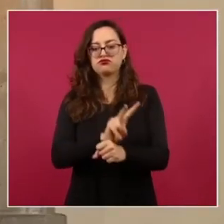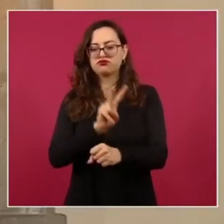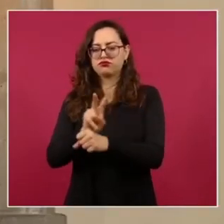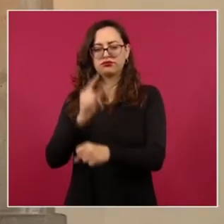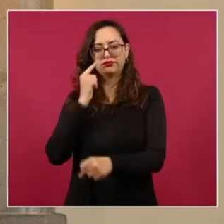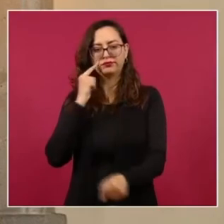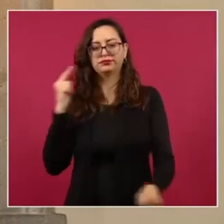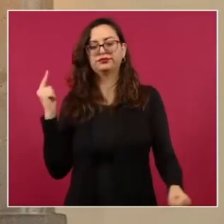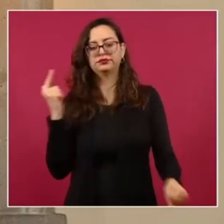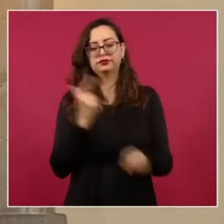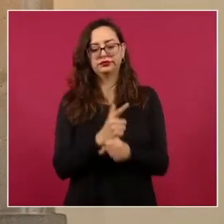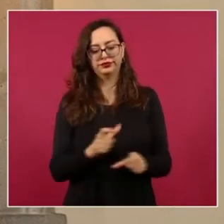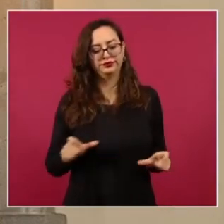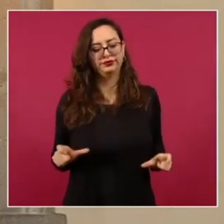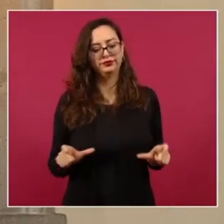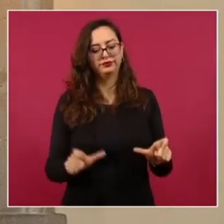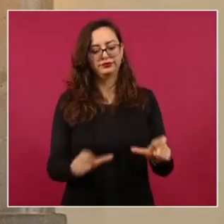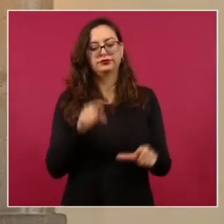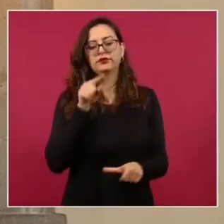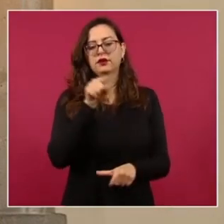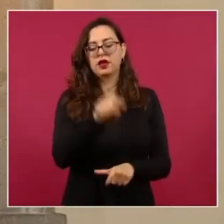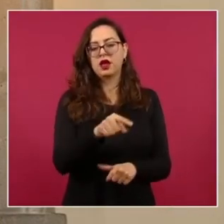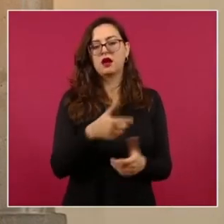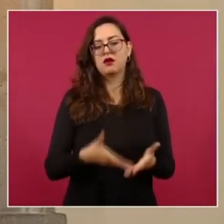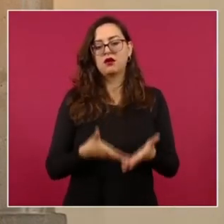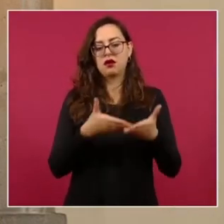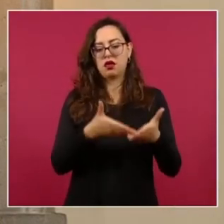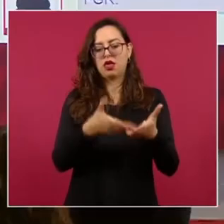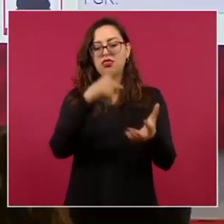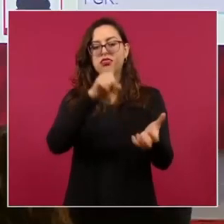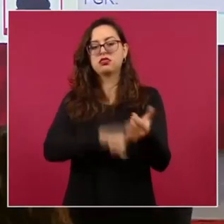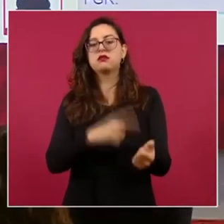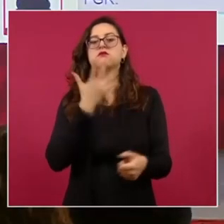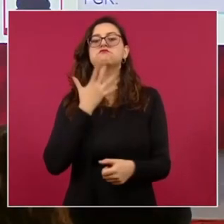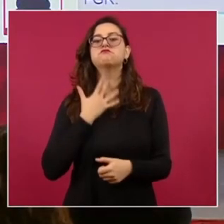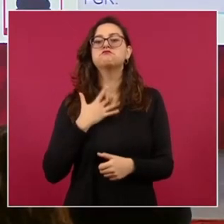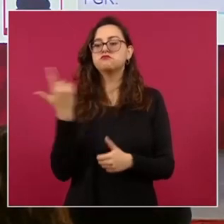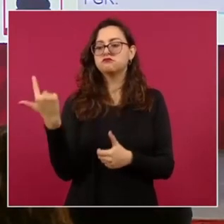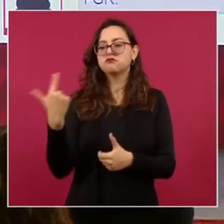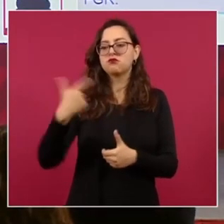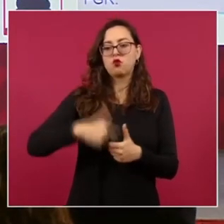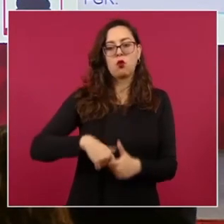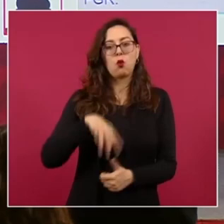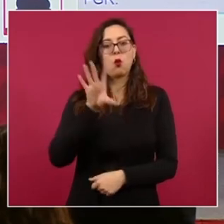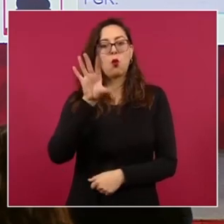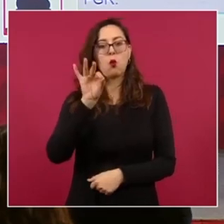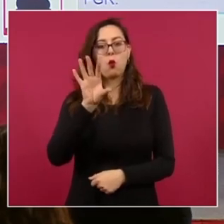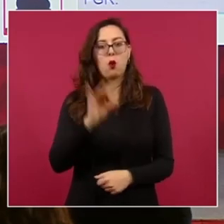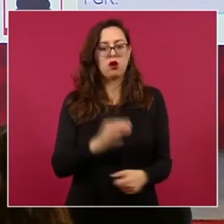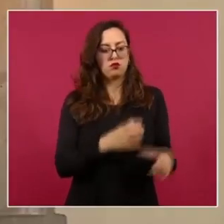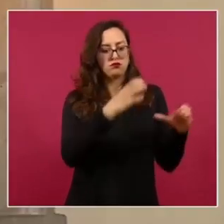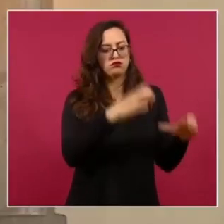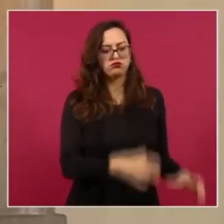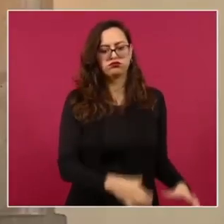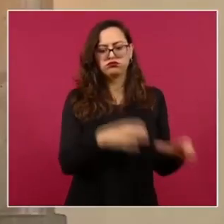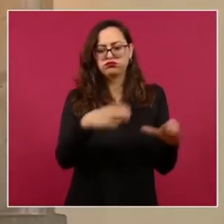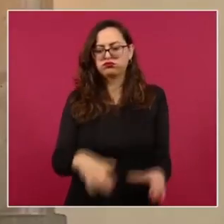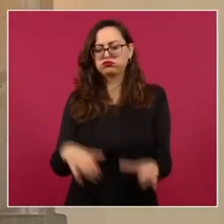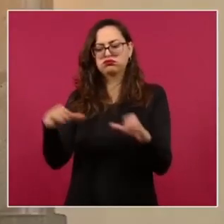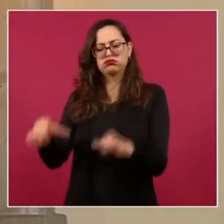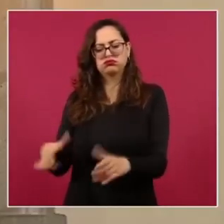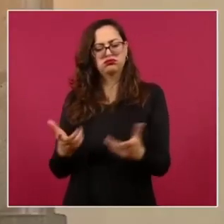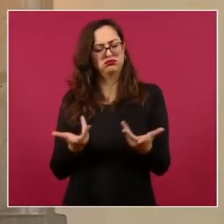dos mil litros de combustible en 40 bidones, que no pudieron acreditar el uso que le iban a dar, que es presumiblemente para